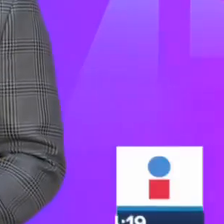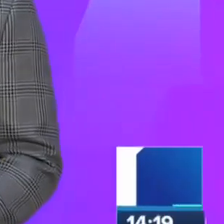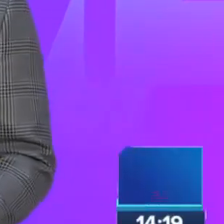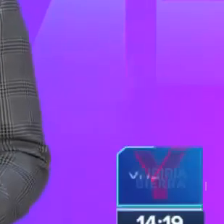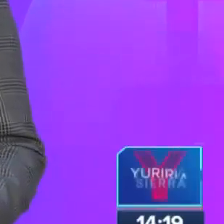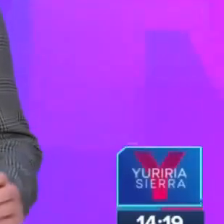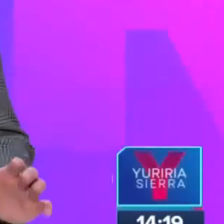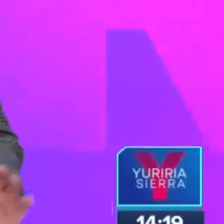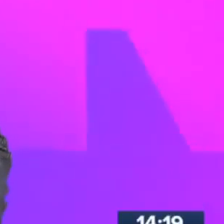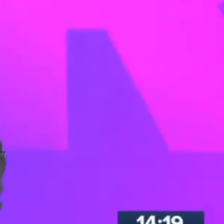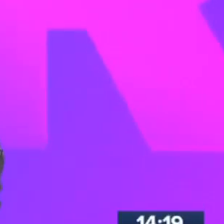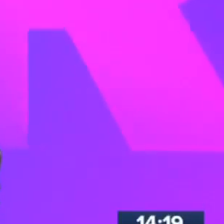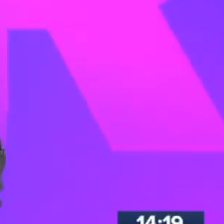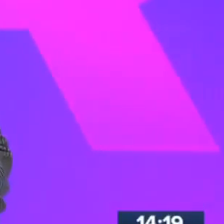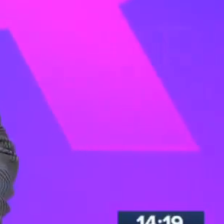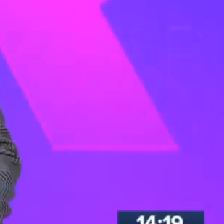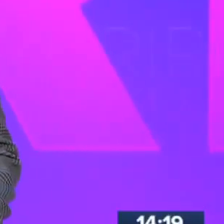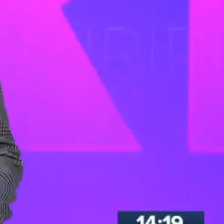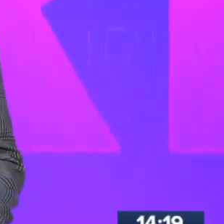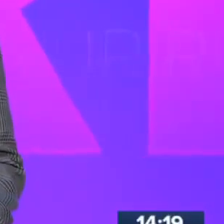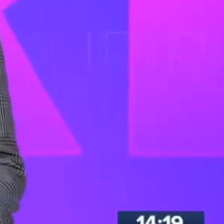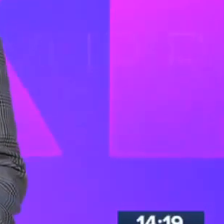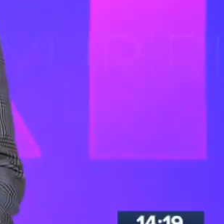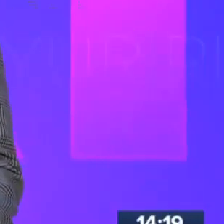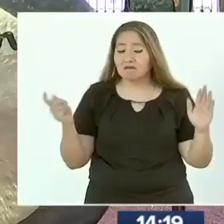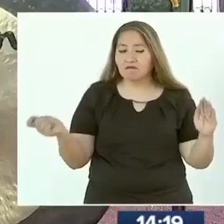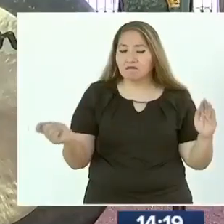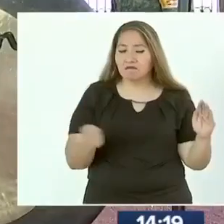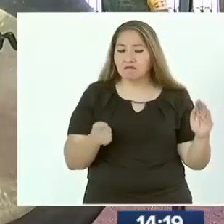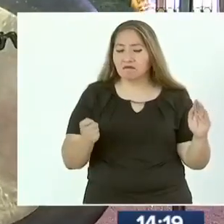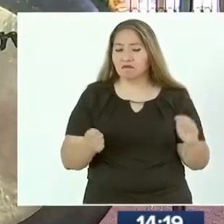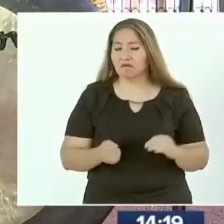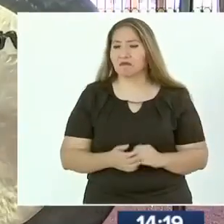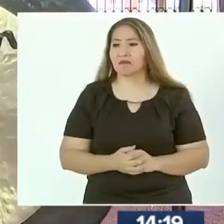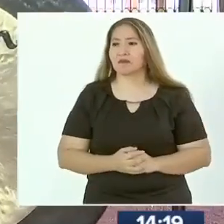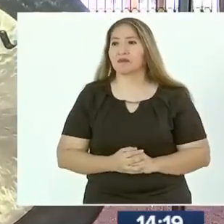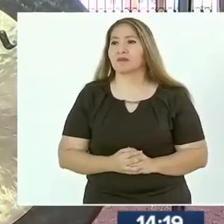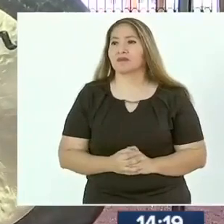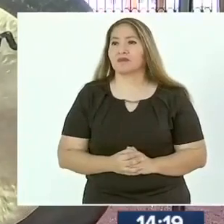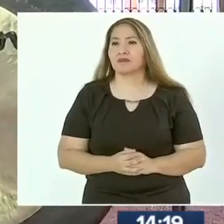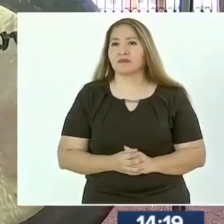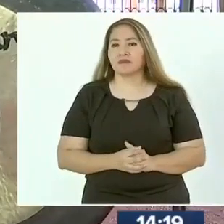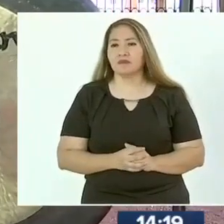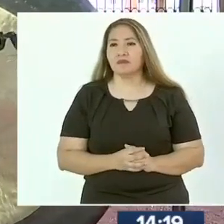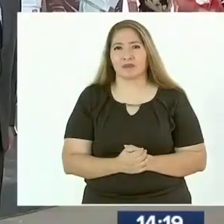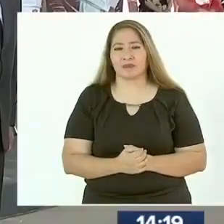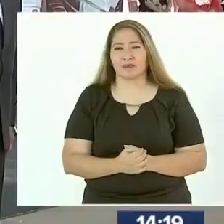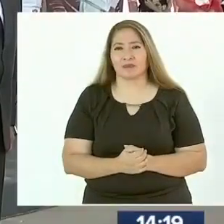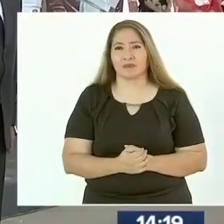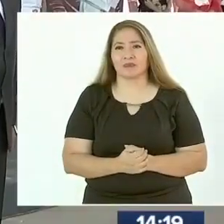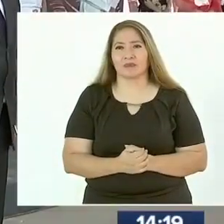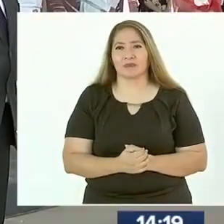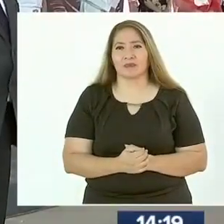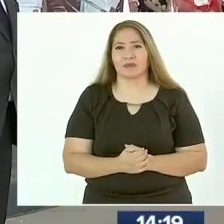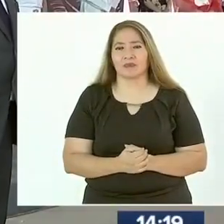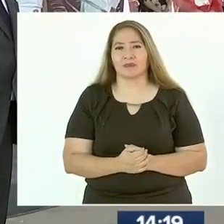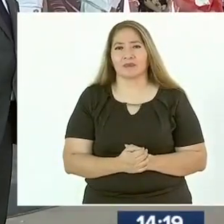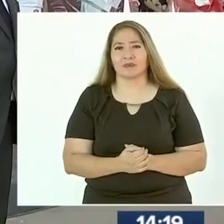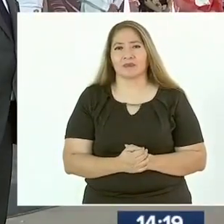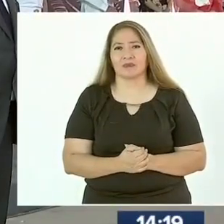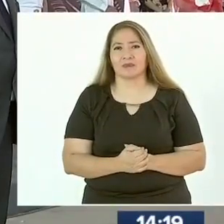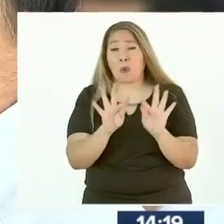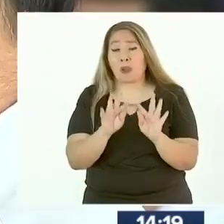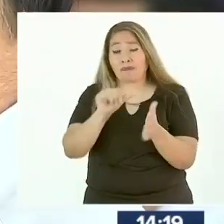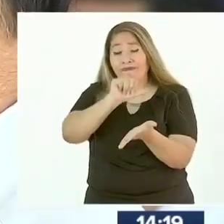Bueno, Sacuagüila ya ofrece Andrés Manuel López Obrador perdón por la matanza de 303 ciudadanos chinos en 1911 por grupos